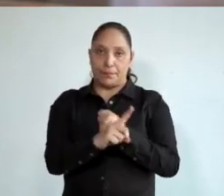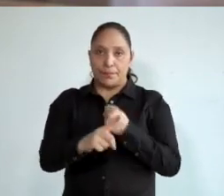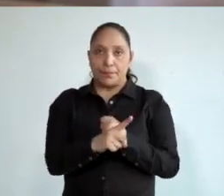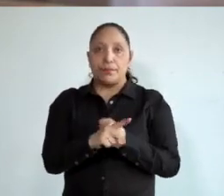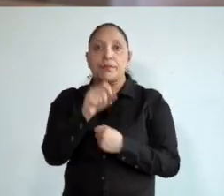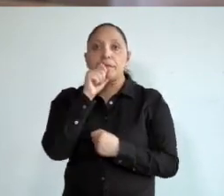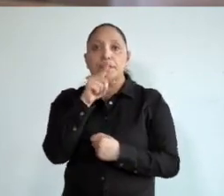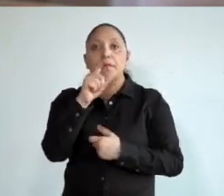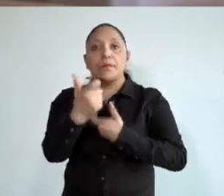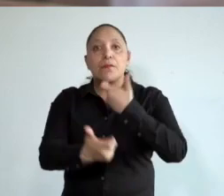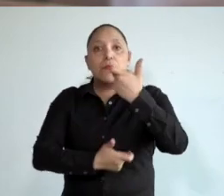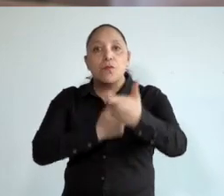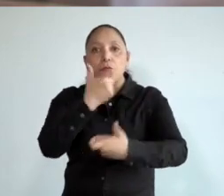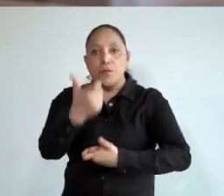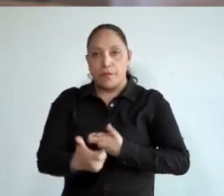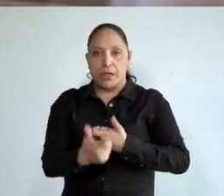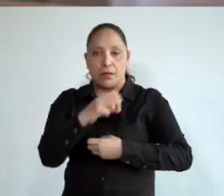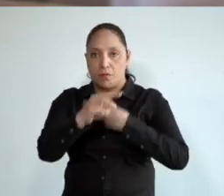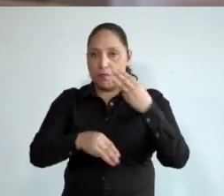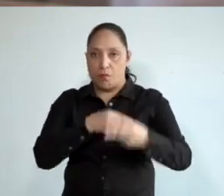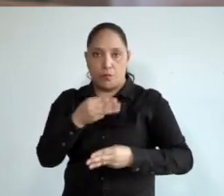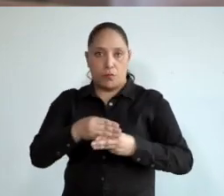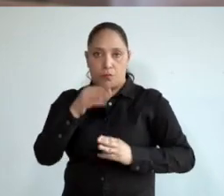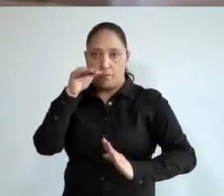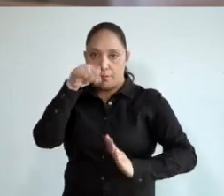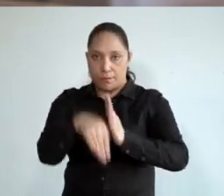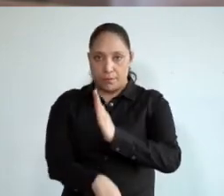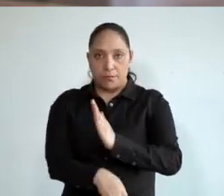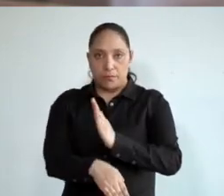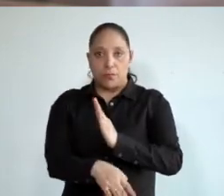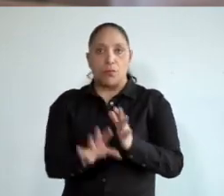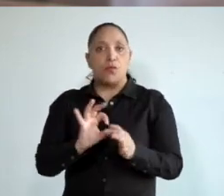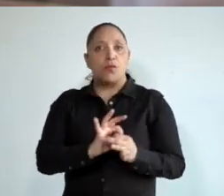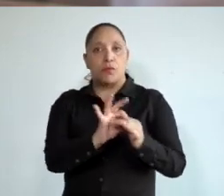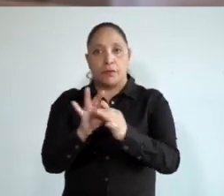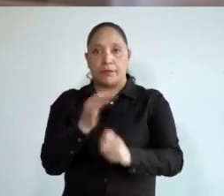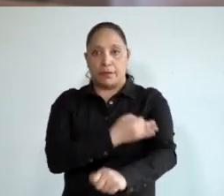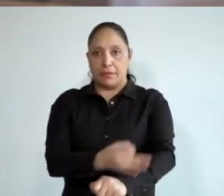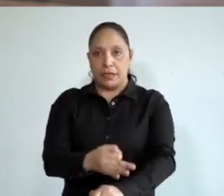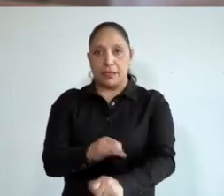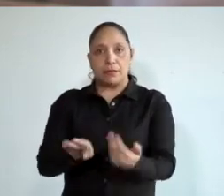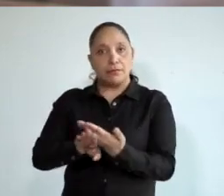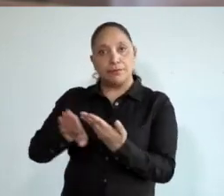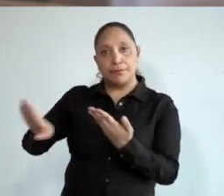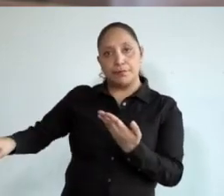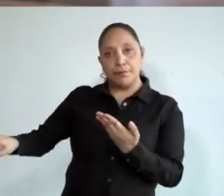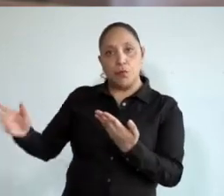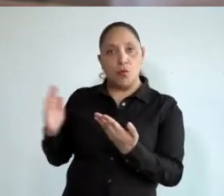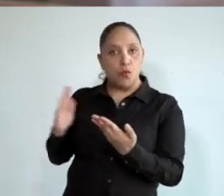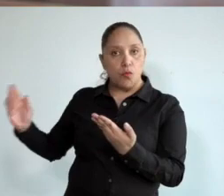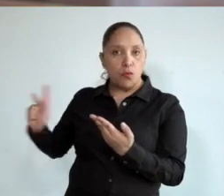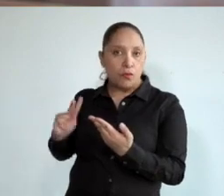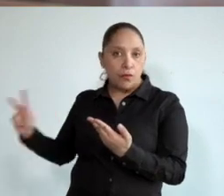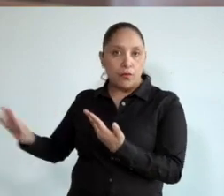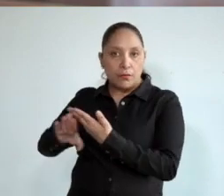afectado la economía global. Ha unido a familias y nos ha distanciado físicamente, aunque también nos ha acercado de